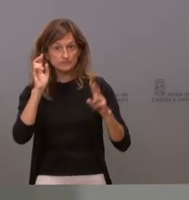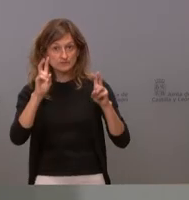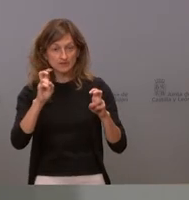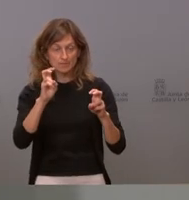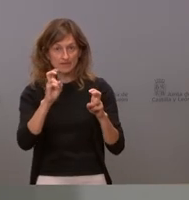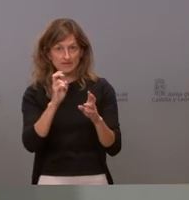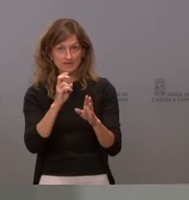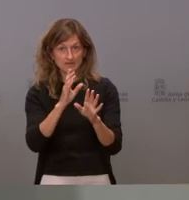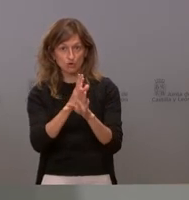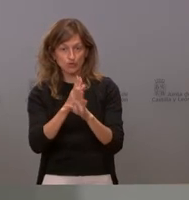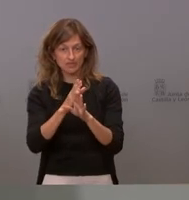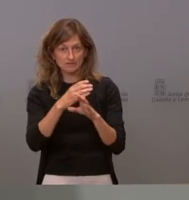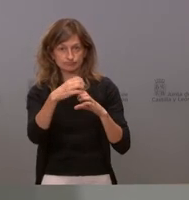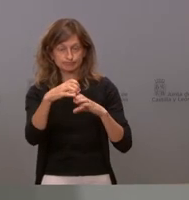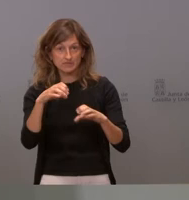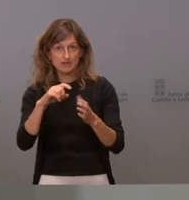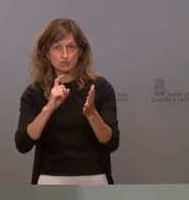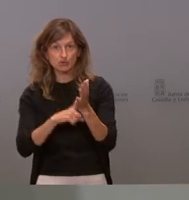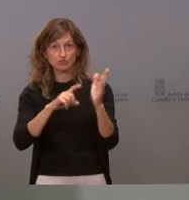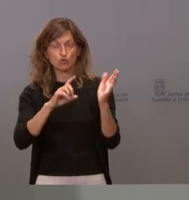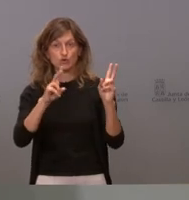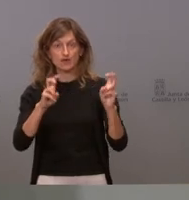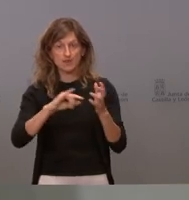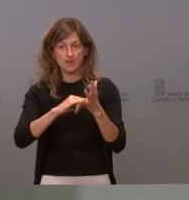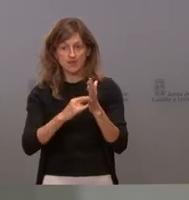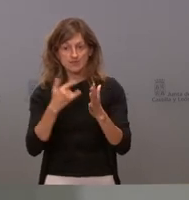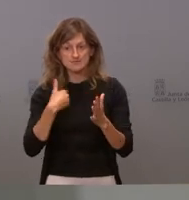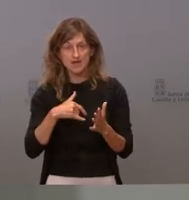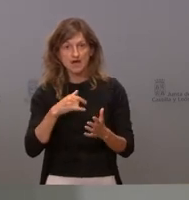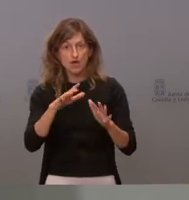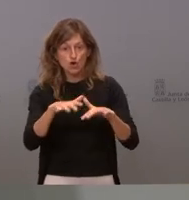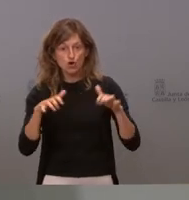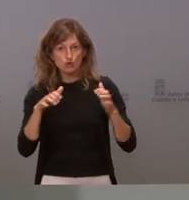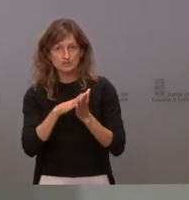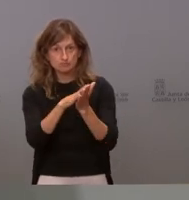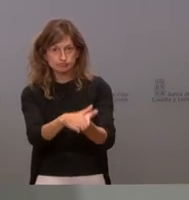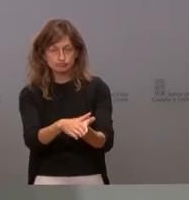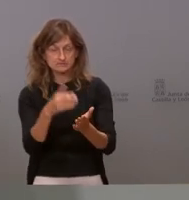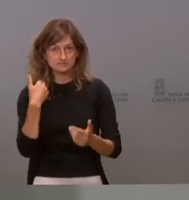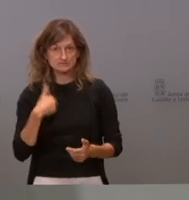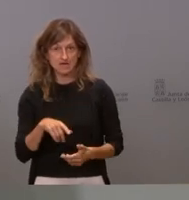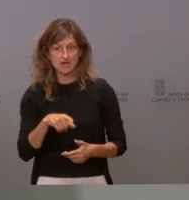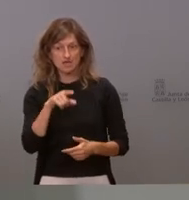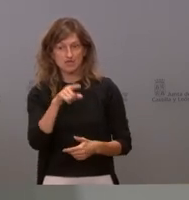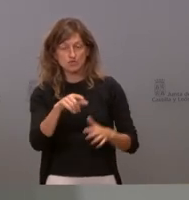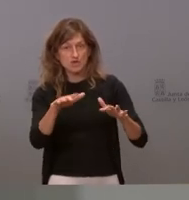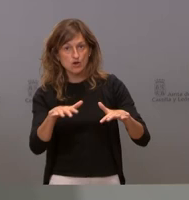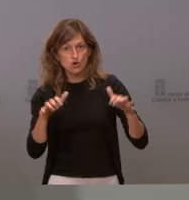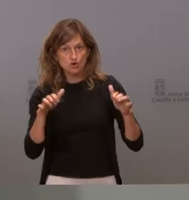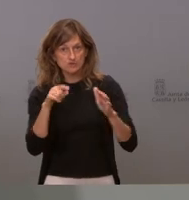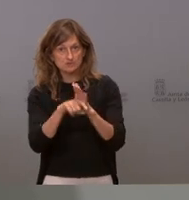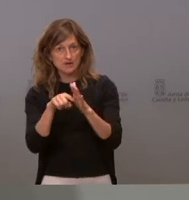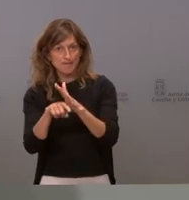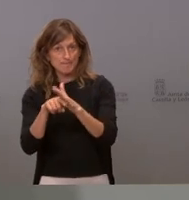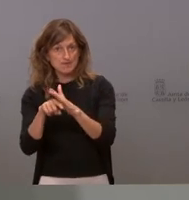del territorio decir que nuestro proyecto de ley ya está enviado a las cortes de Castilla y León y que tienen que ser ya las cortes que lo tramiten